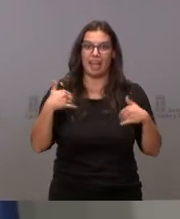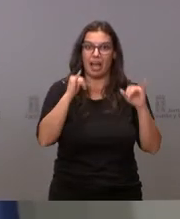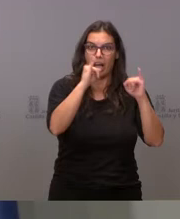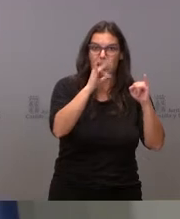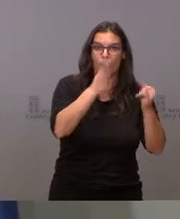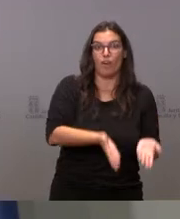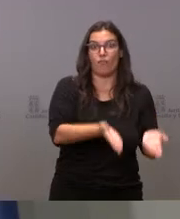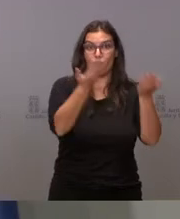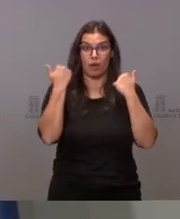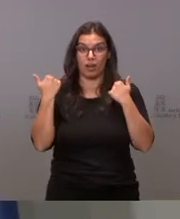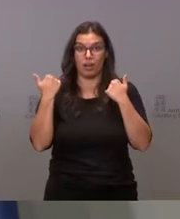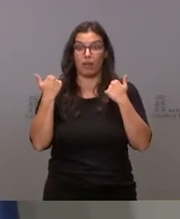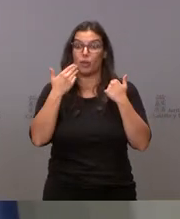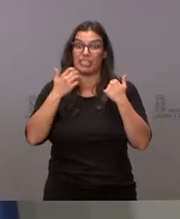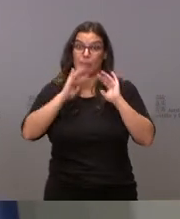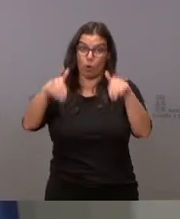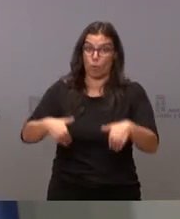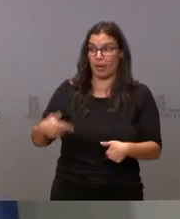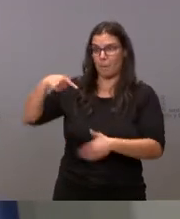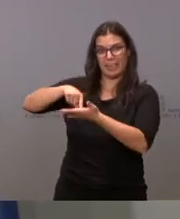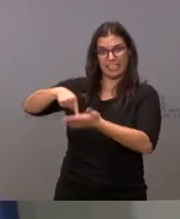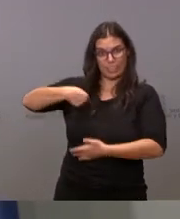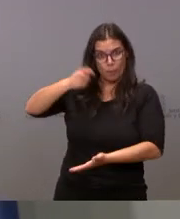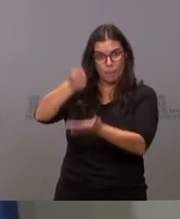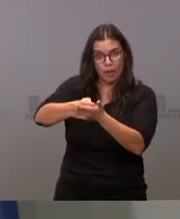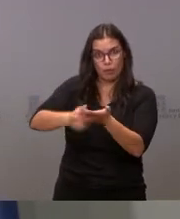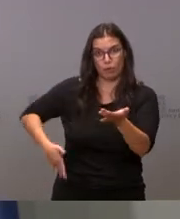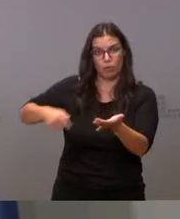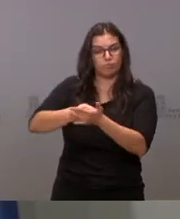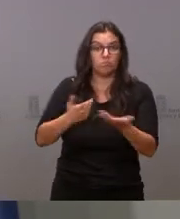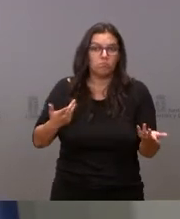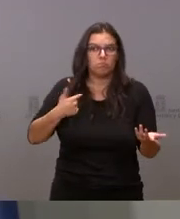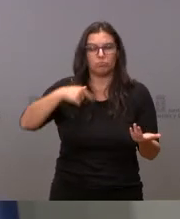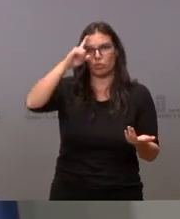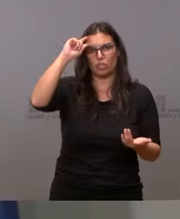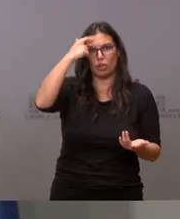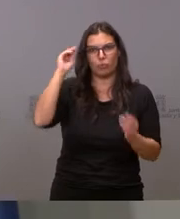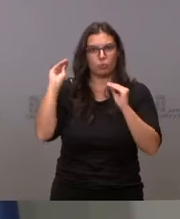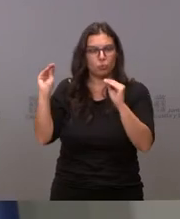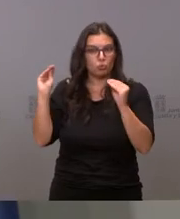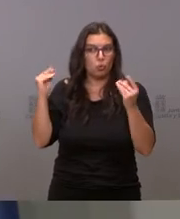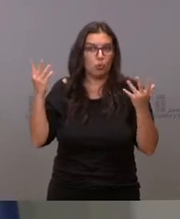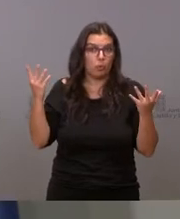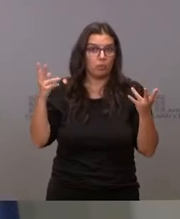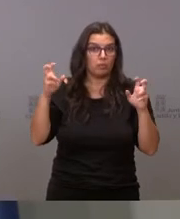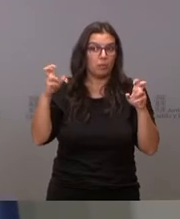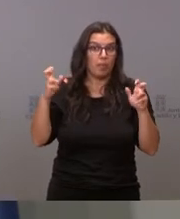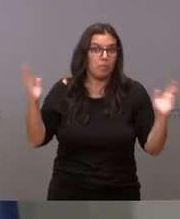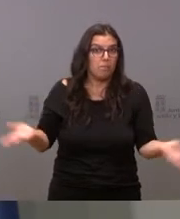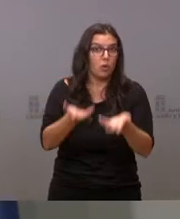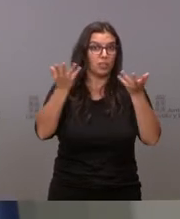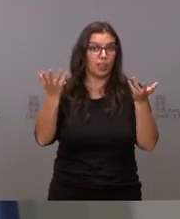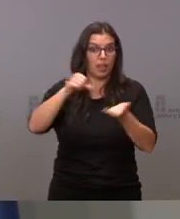de la comunidad y que para volver exijas financiación. Yo no sé si esto es exactamente la idea que se tiene de potenciar la